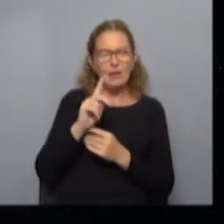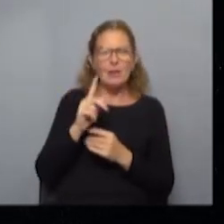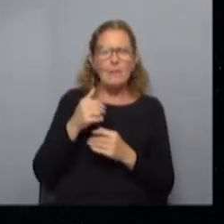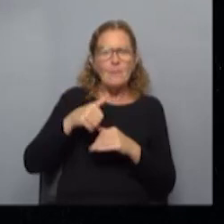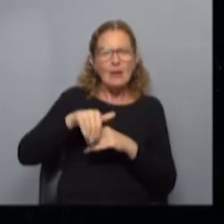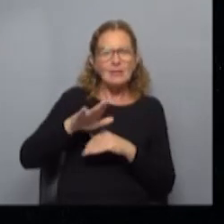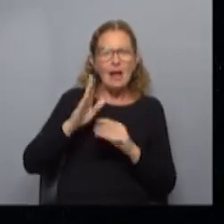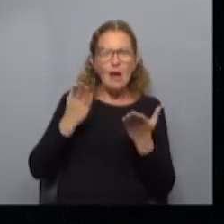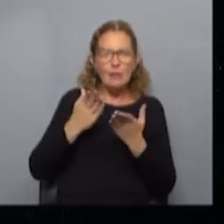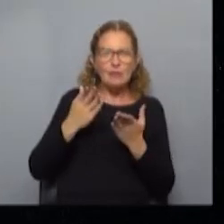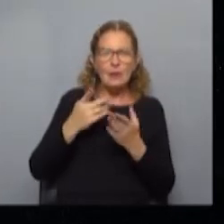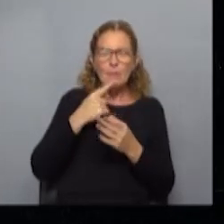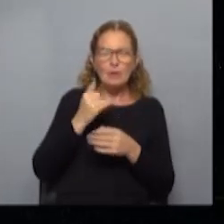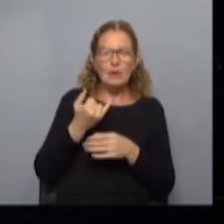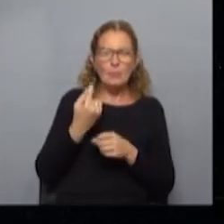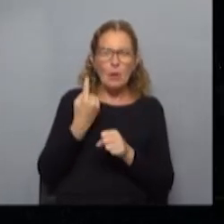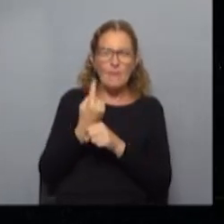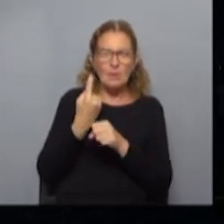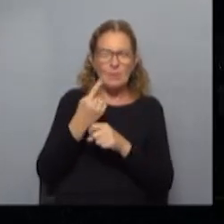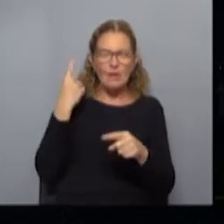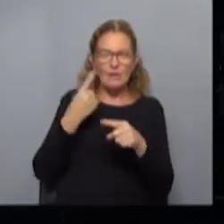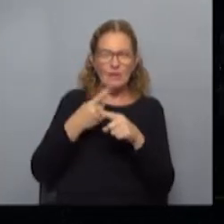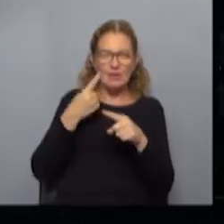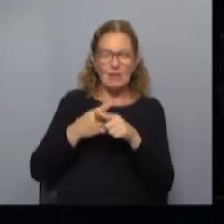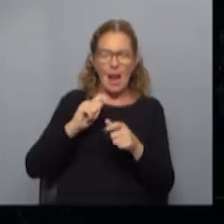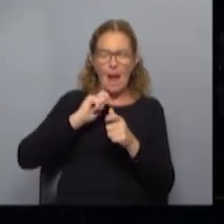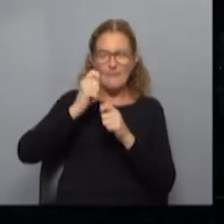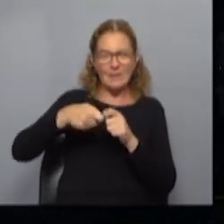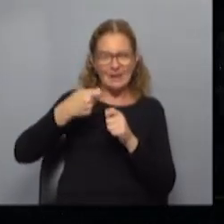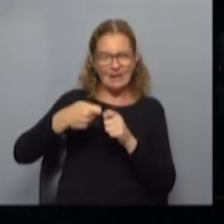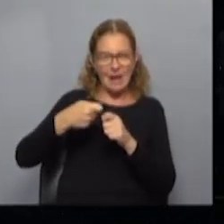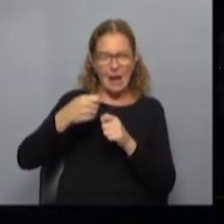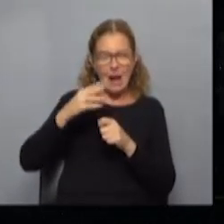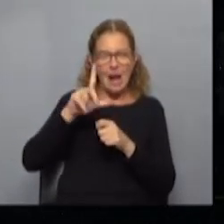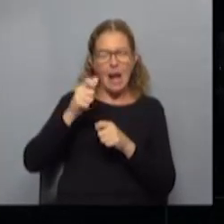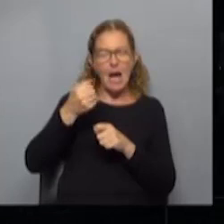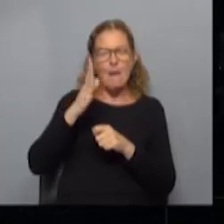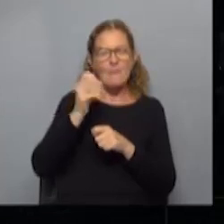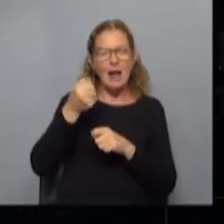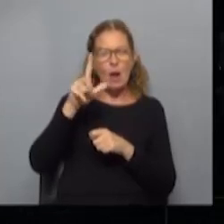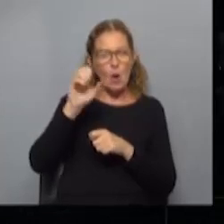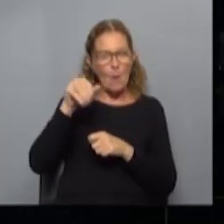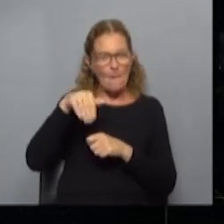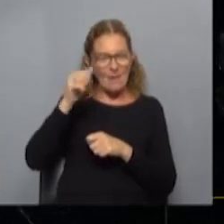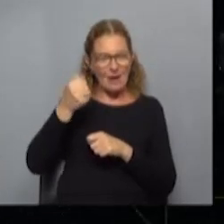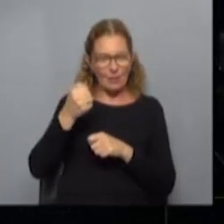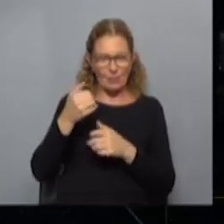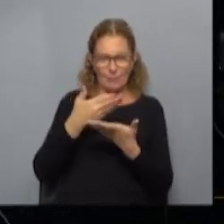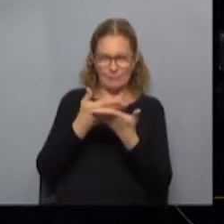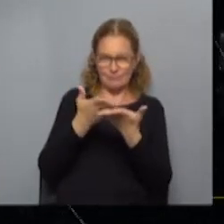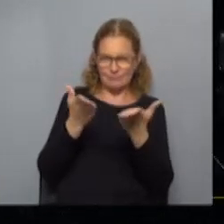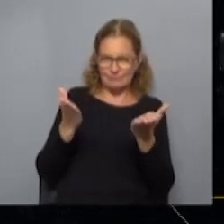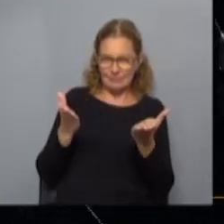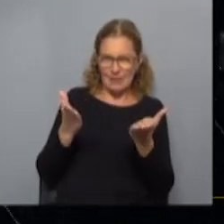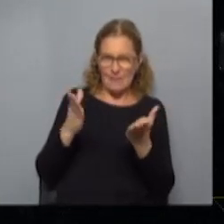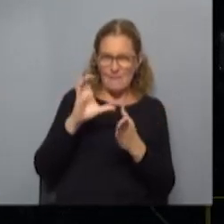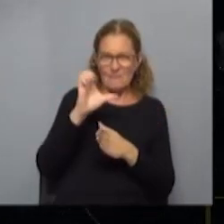allá de eso, bueno, ahora viene por ejemplo el primer festival de la pesca artesanal que se va a estar haciendo en La Paloma, La Paloma con un brillo increíble, La